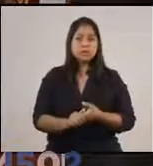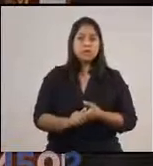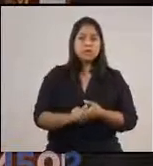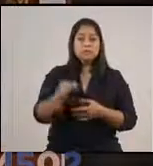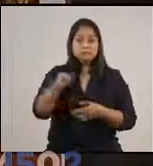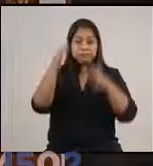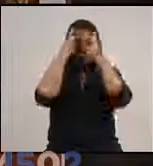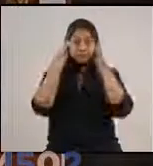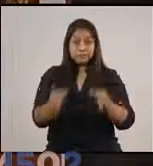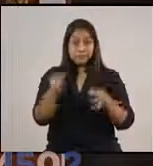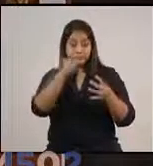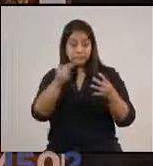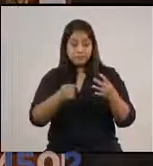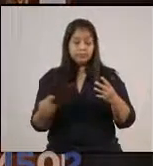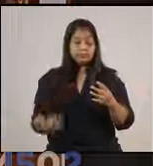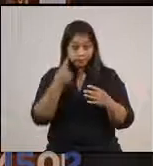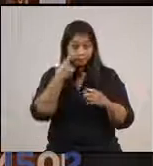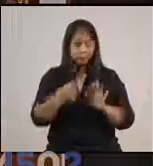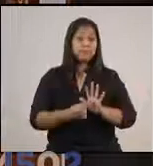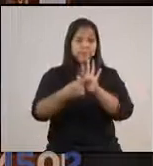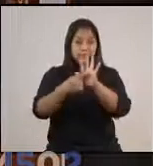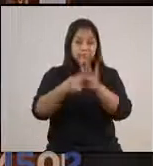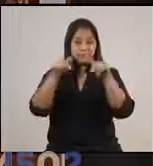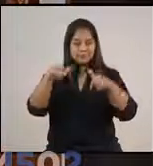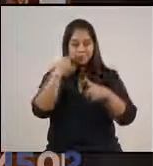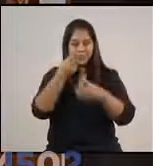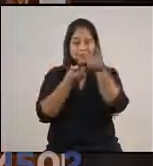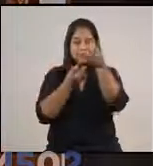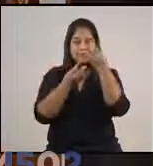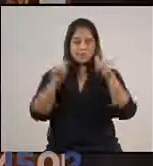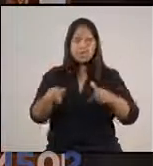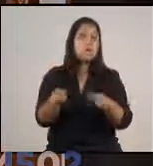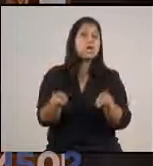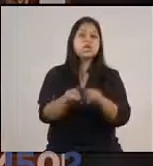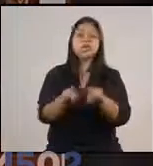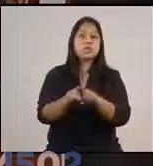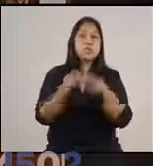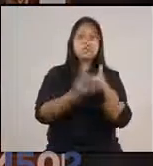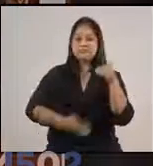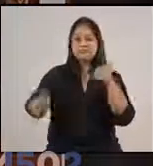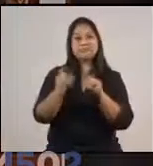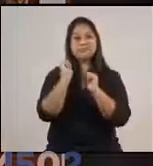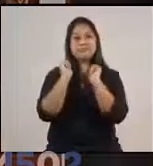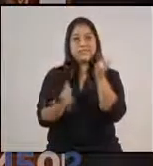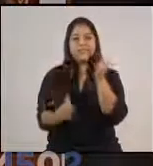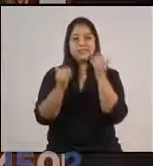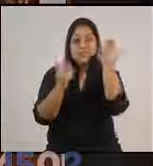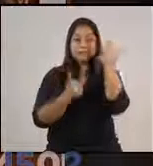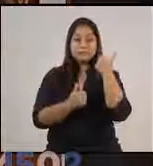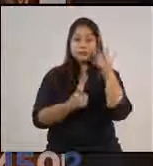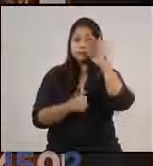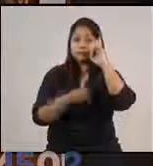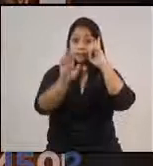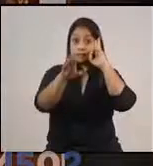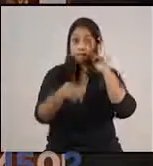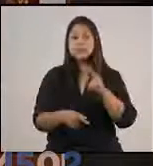disposiciones presidenciales, estimados conciudadanos, se mantienen igual por los próximos 15 días. Les recuerdo que el